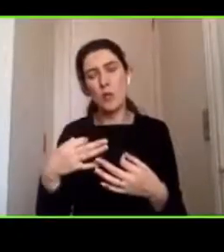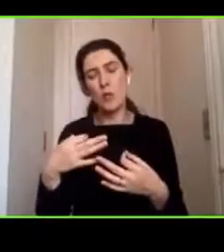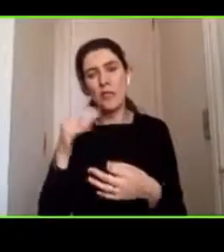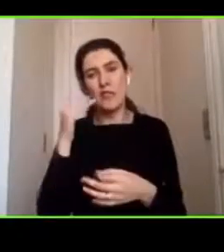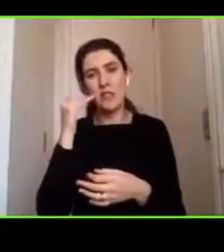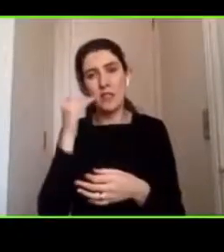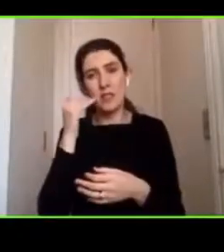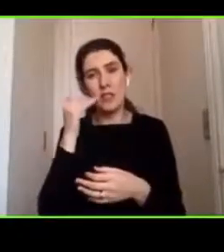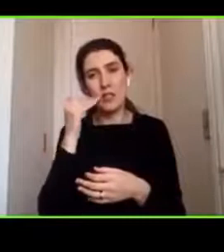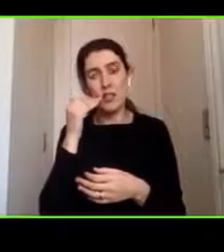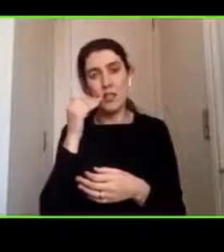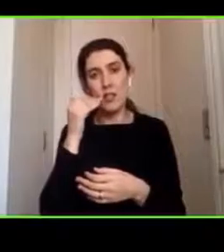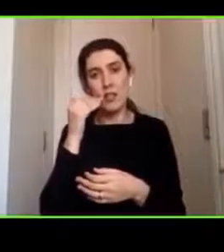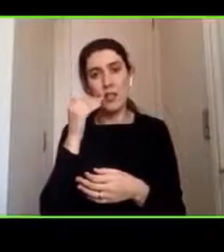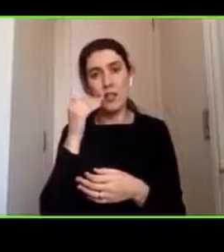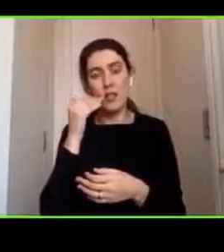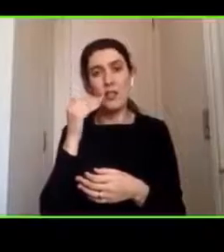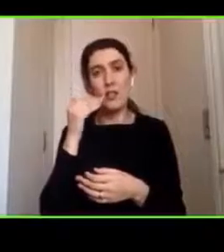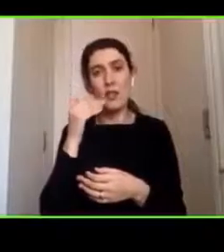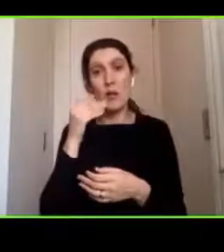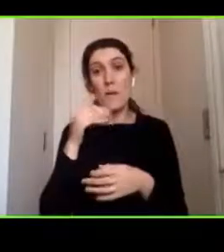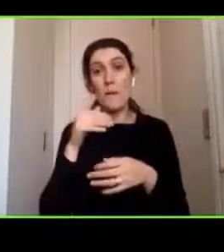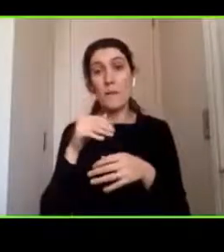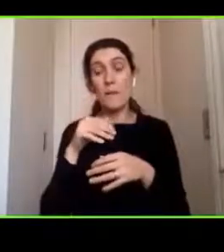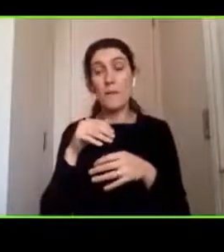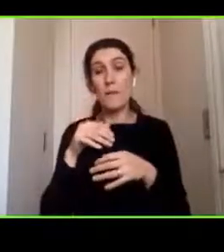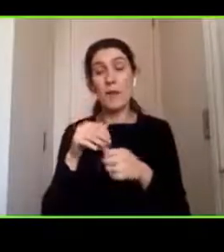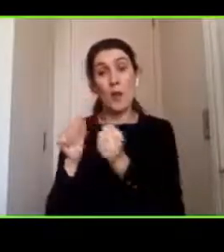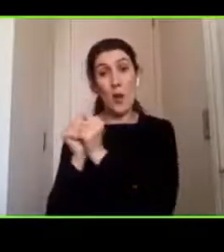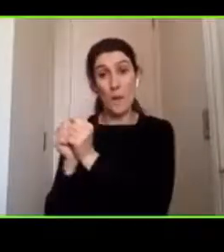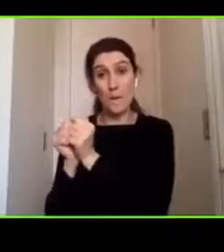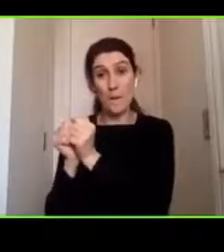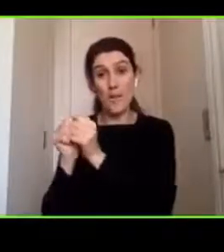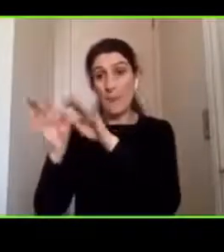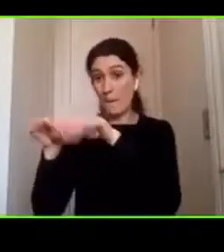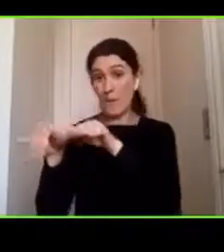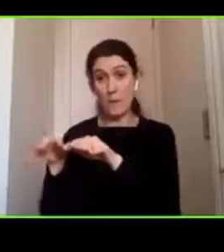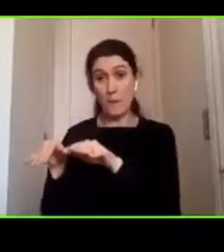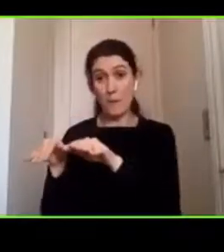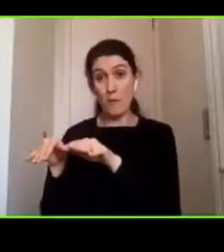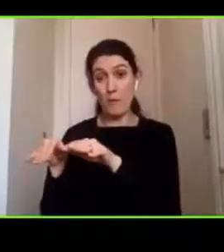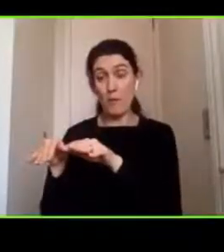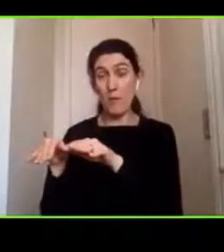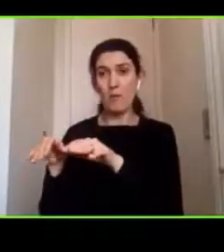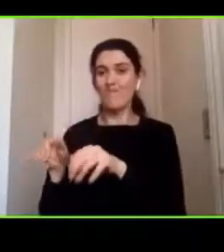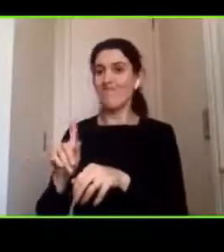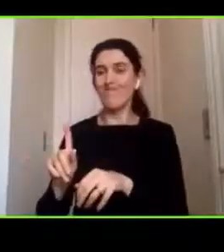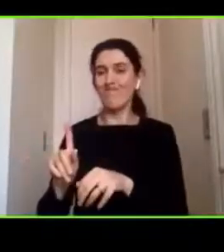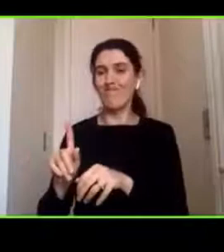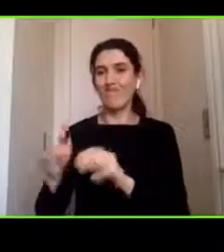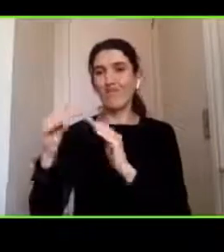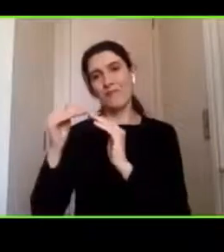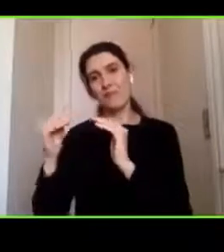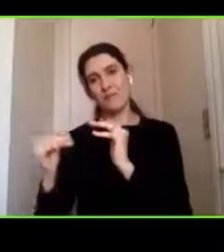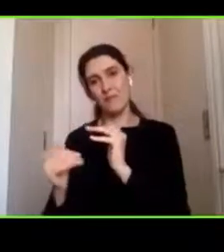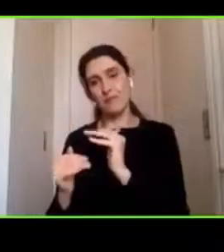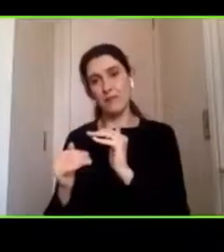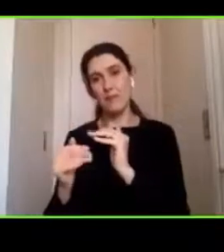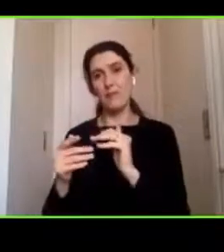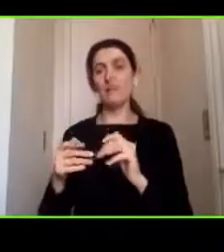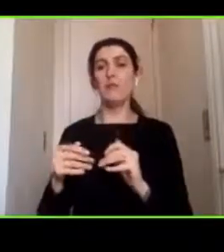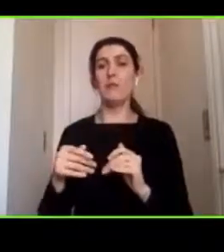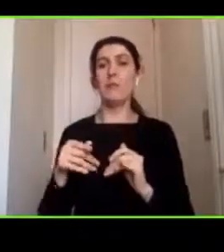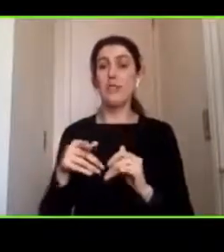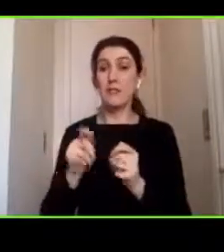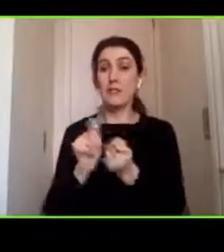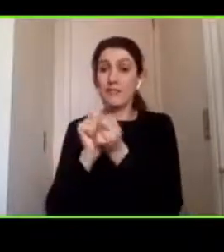inferior a sus pares e incluso inferior al basal que él tenía y las acomodaciones curriculares son